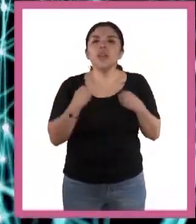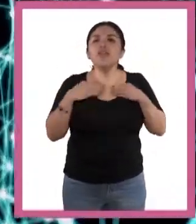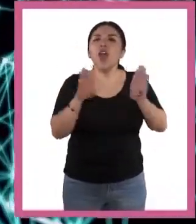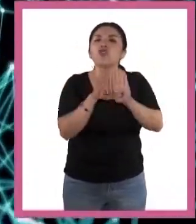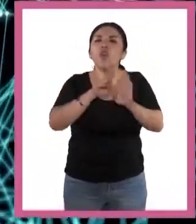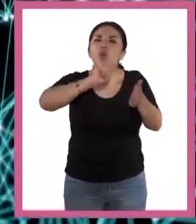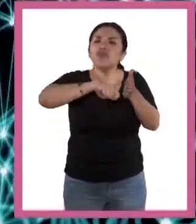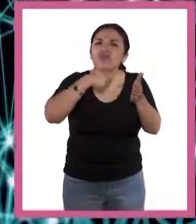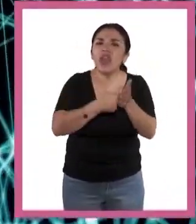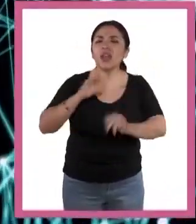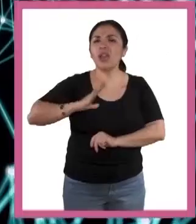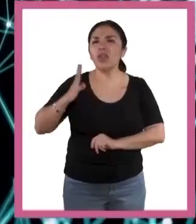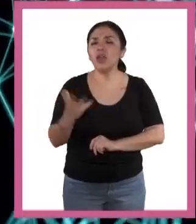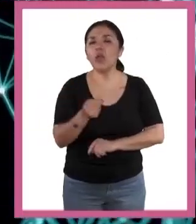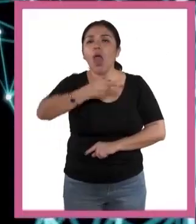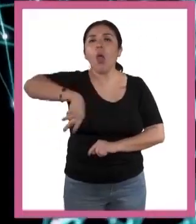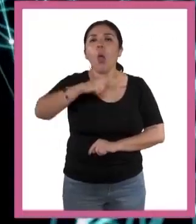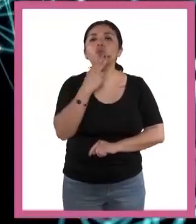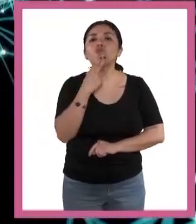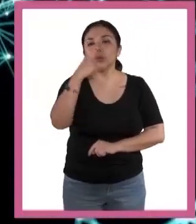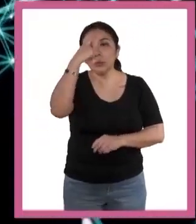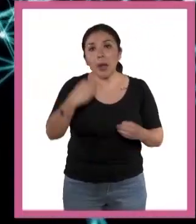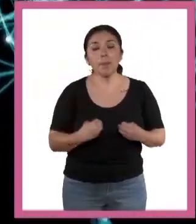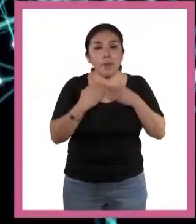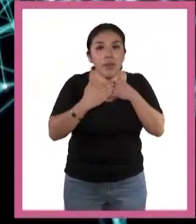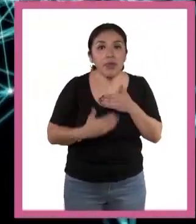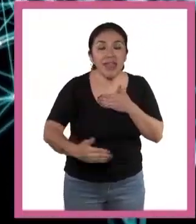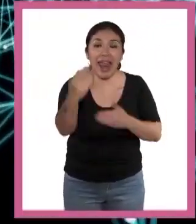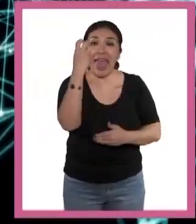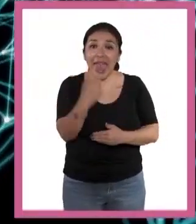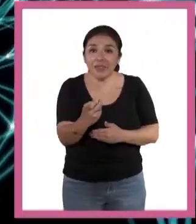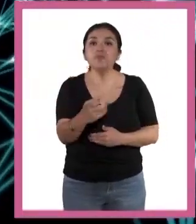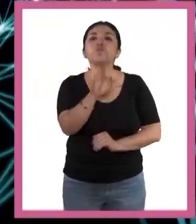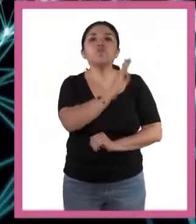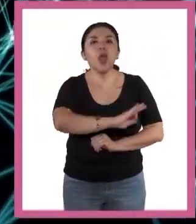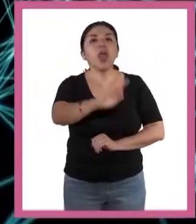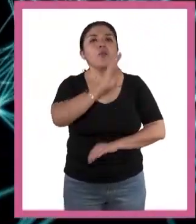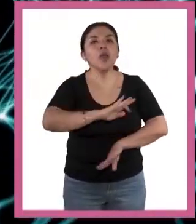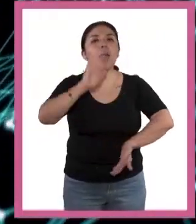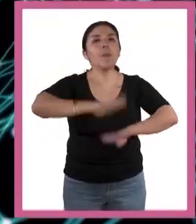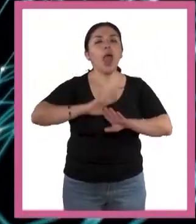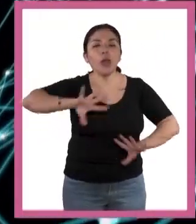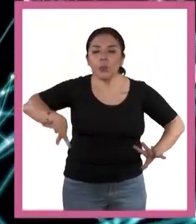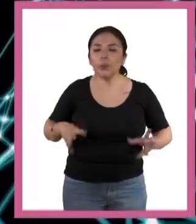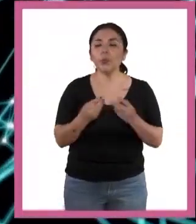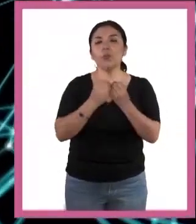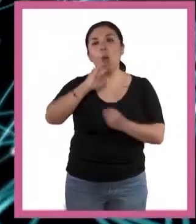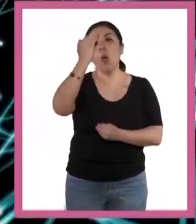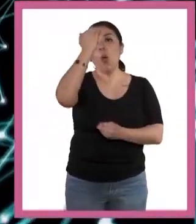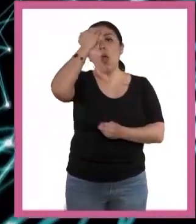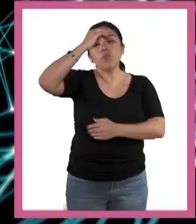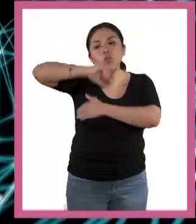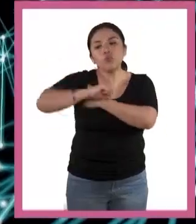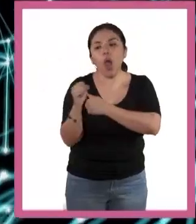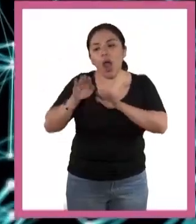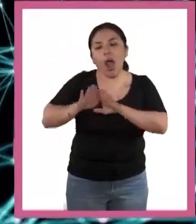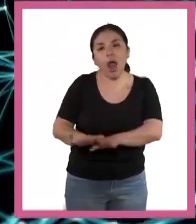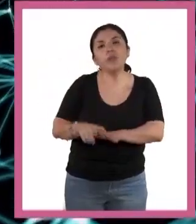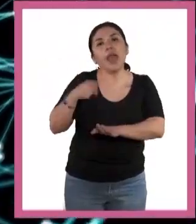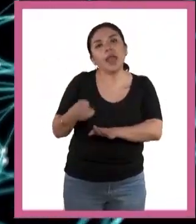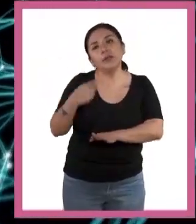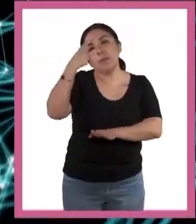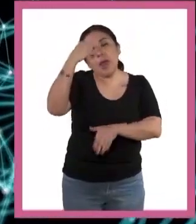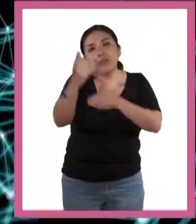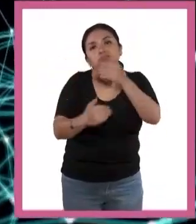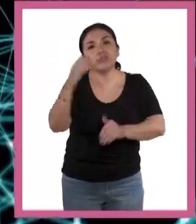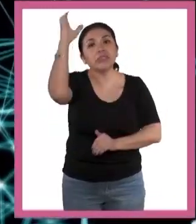técnicas y tecnología que usamos para vivir. Esto nos ha permitido la acumulación de conocimiento y la construcción